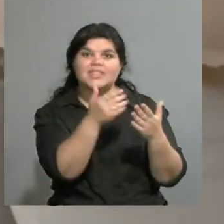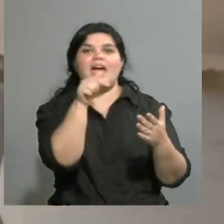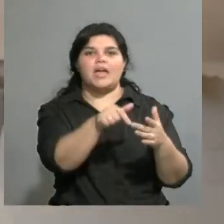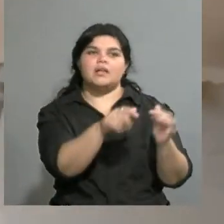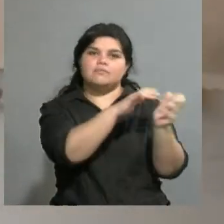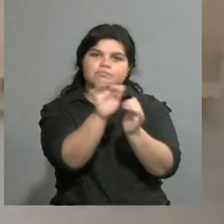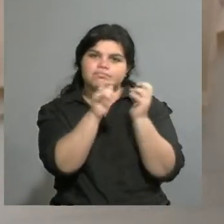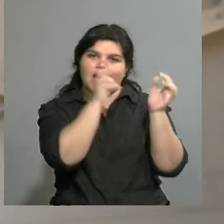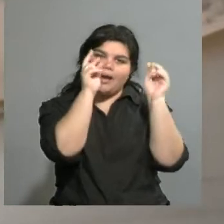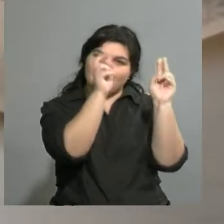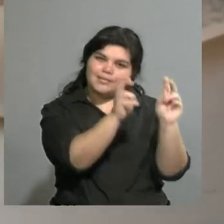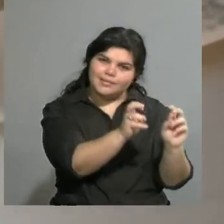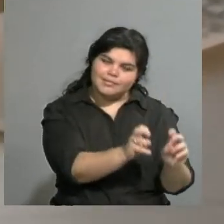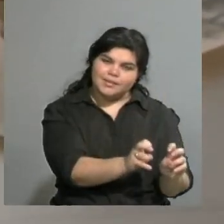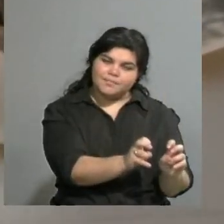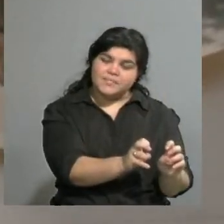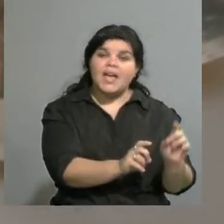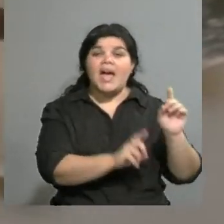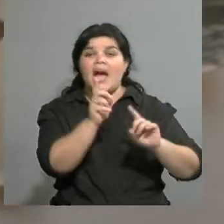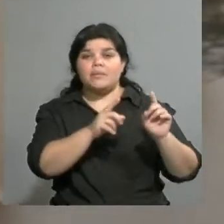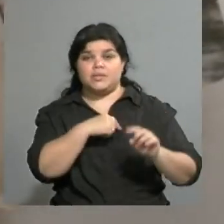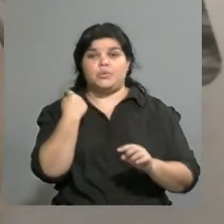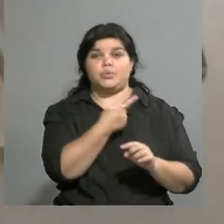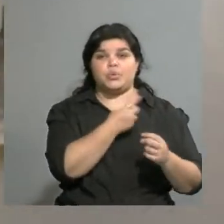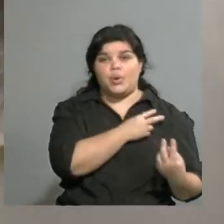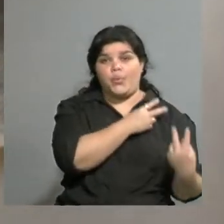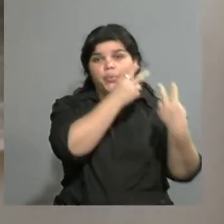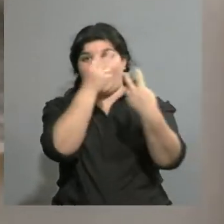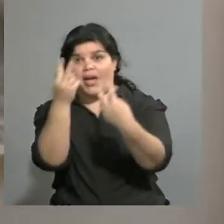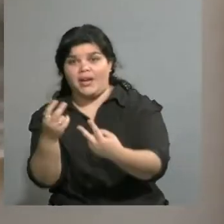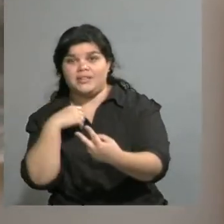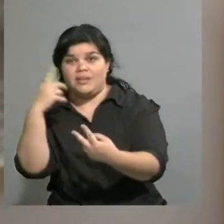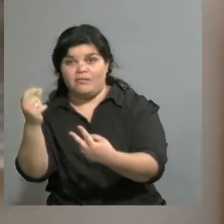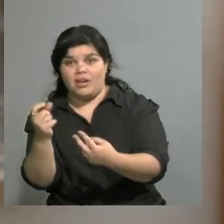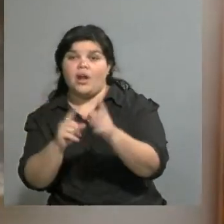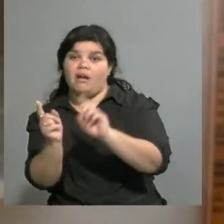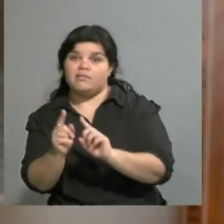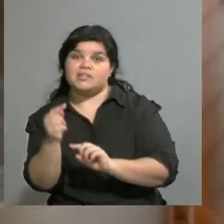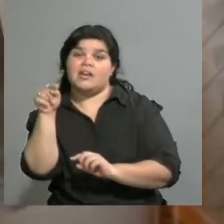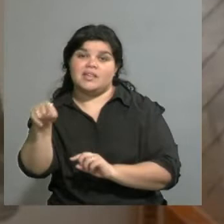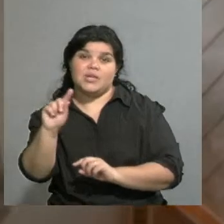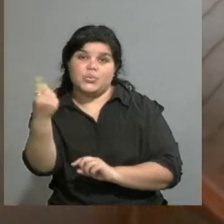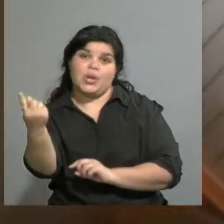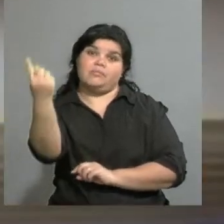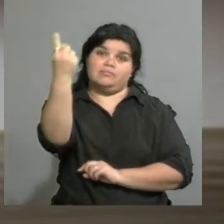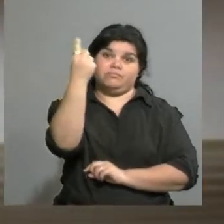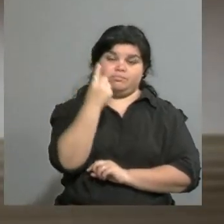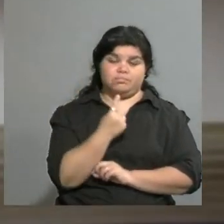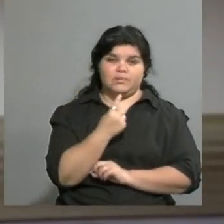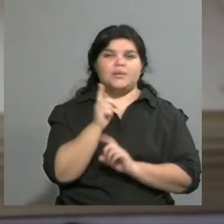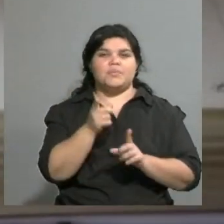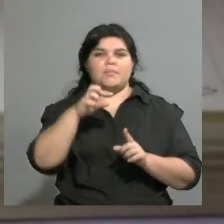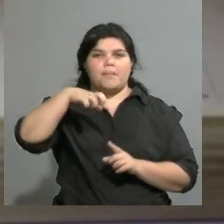y si no, ella ha viajado para acá o el equipo de trabajo con Paola Alonso,